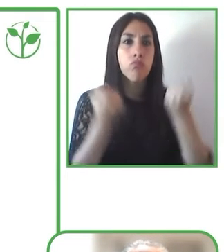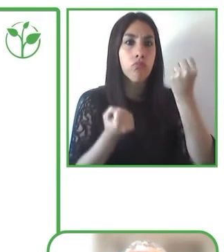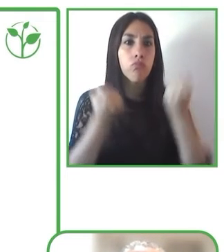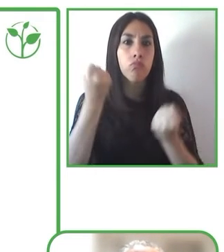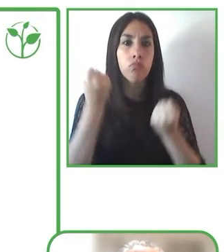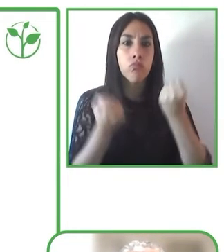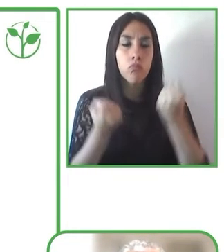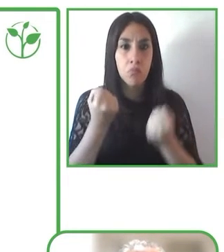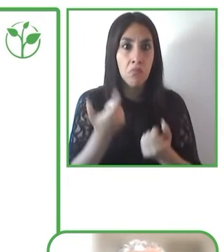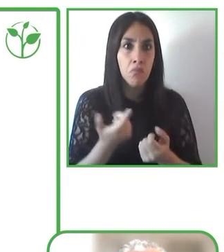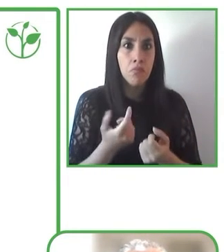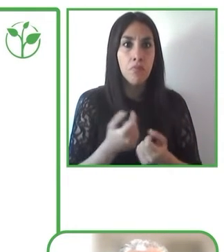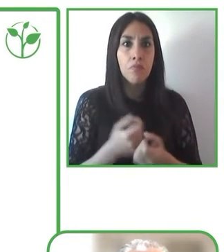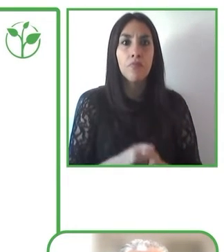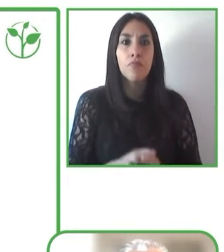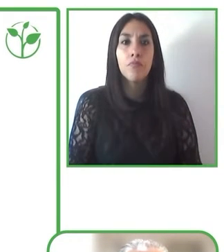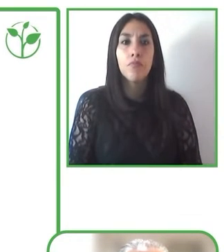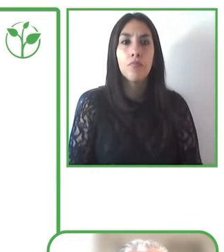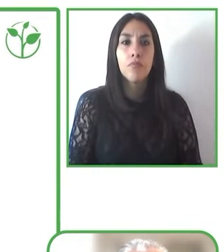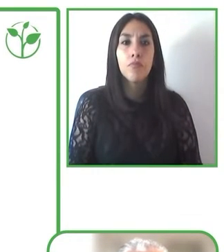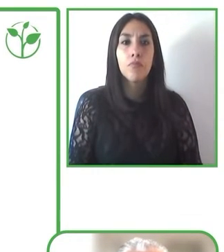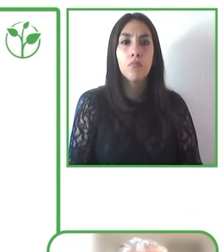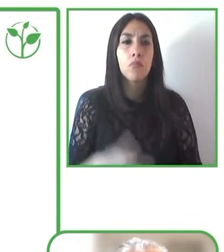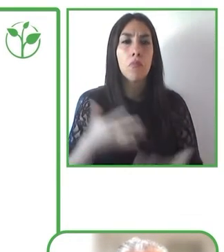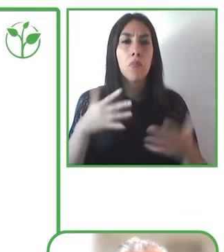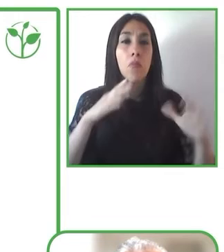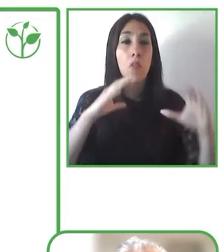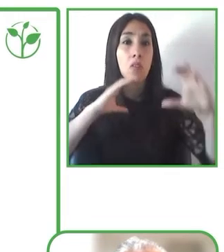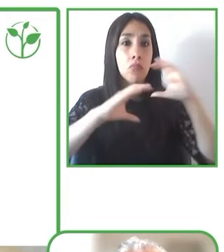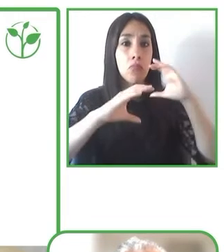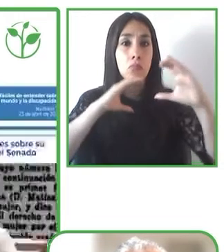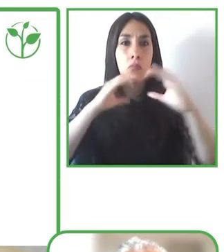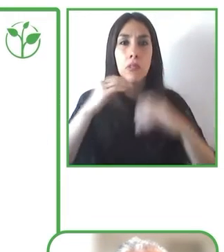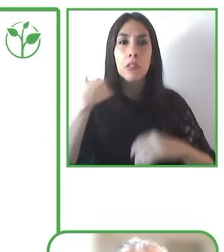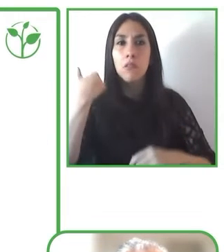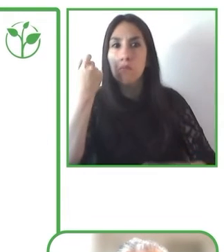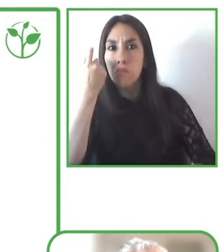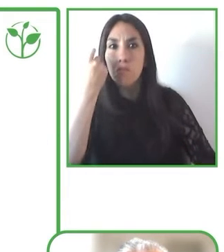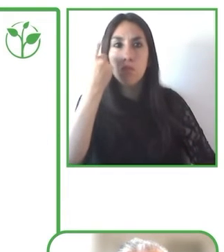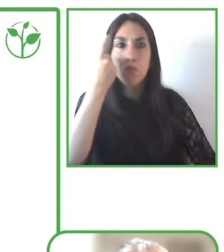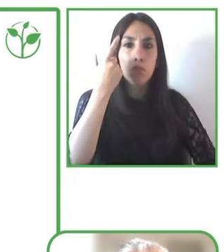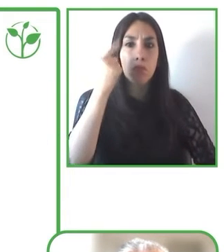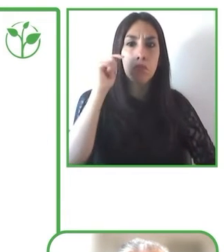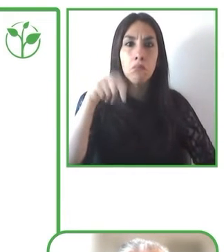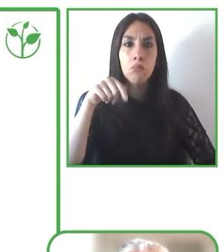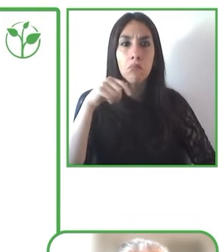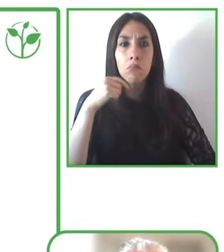entender es una pequeña revolución en el universo de los medios de comunicación.